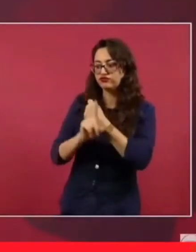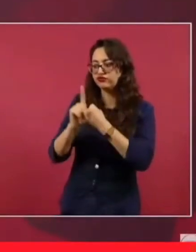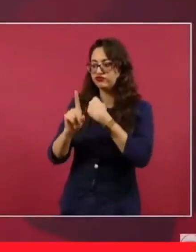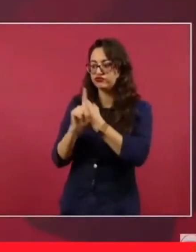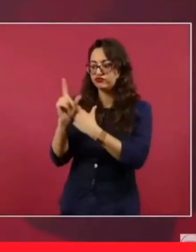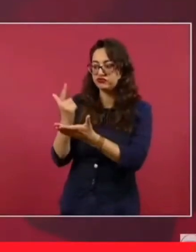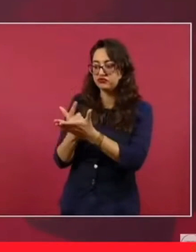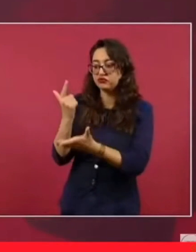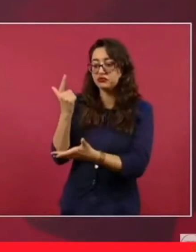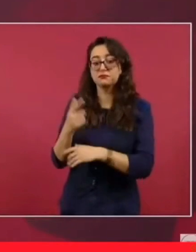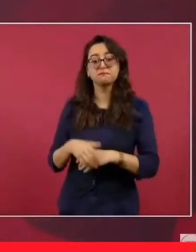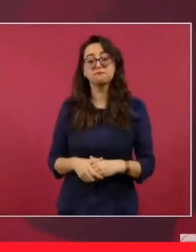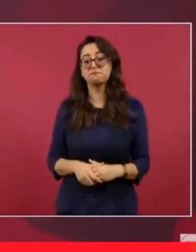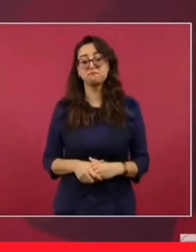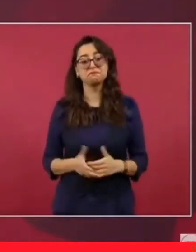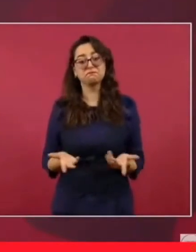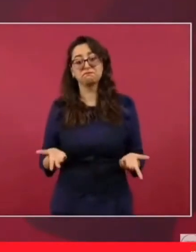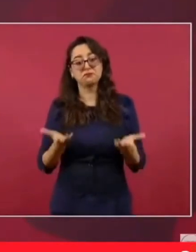lado de la frontera.